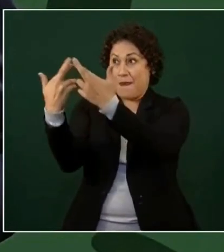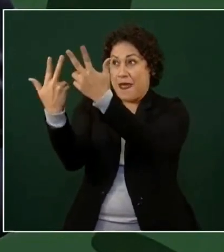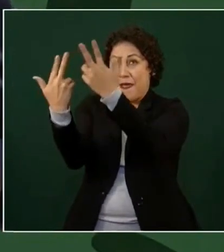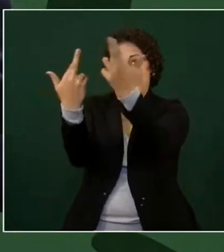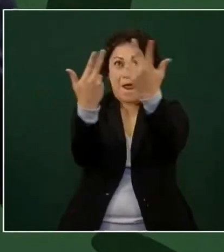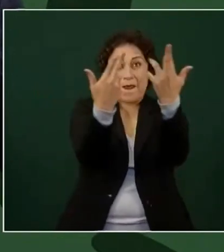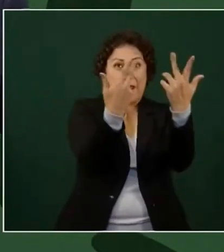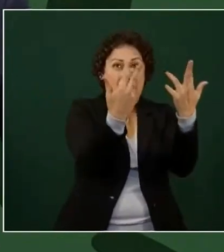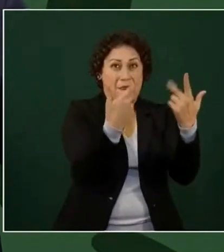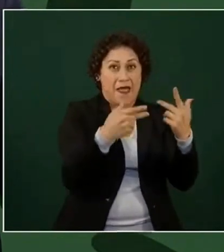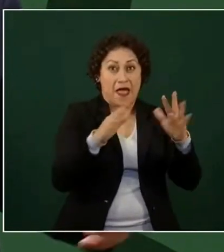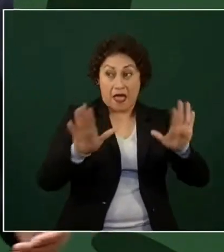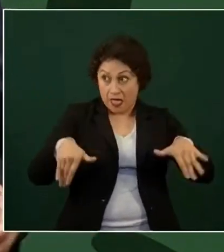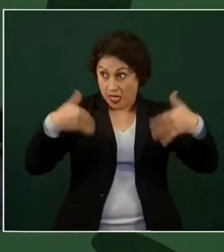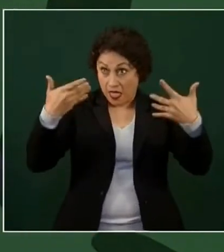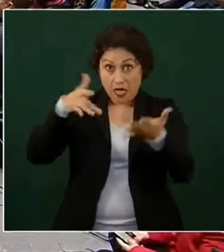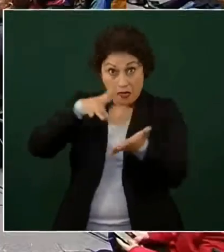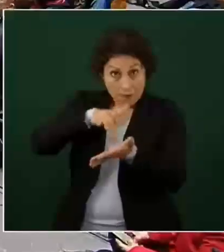¿Por qué no?